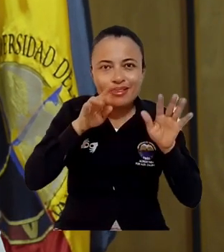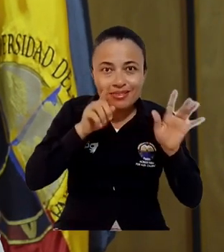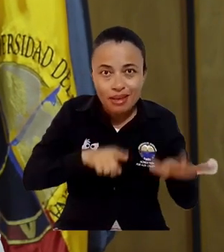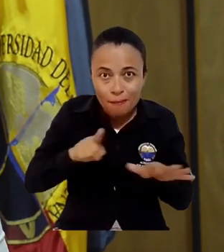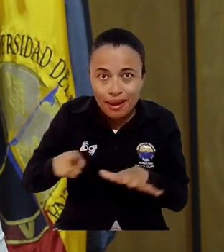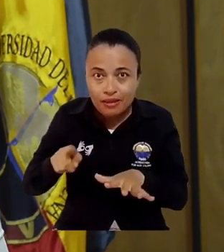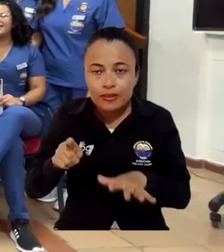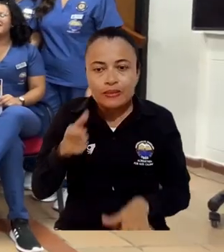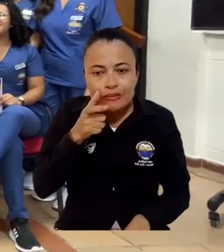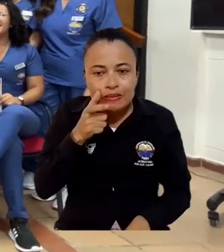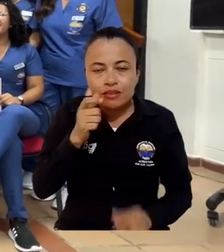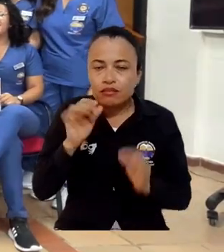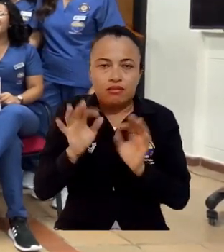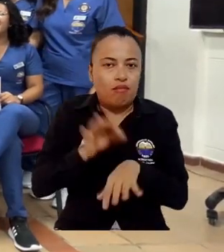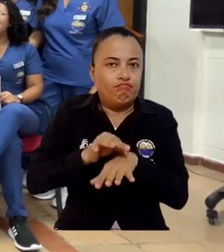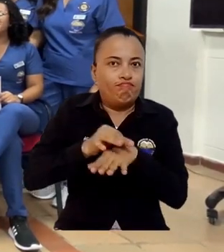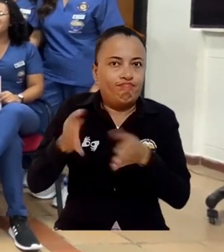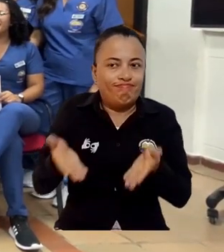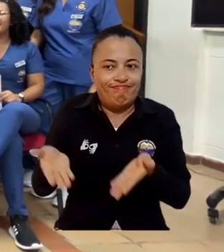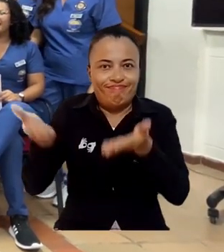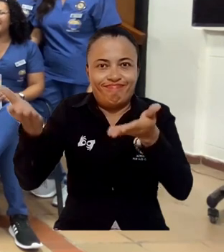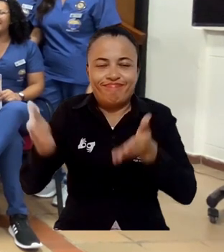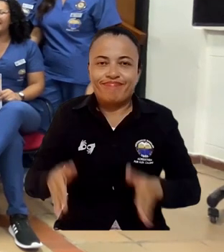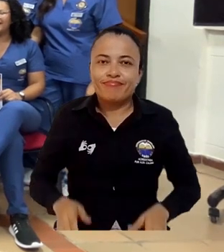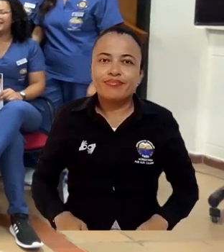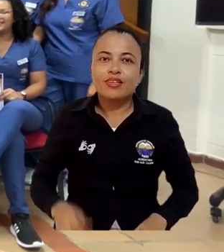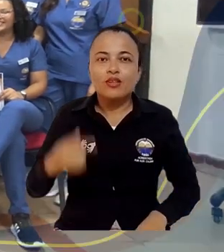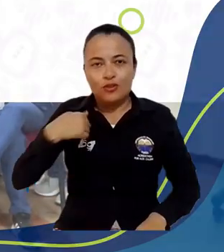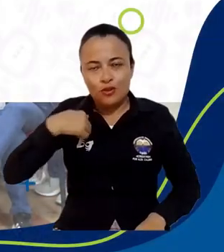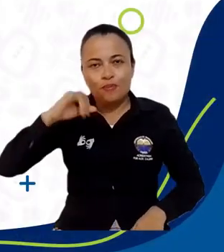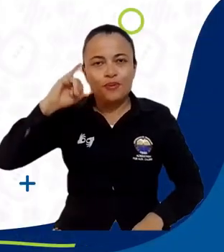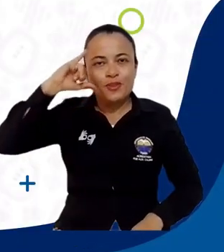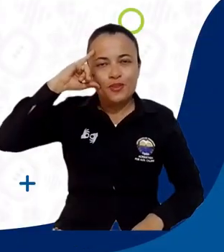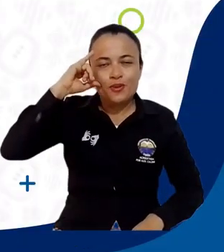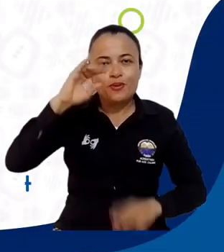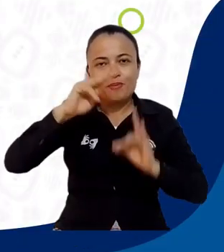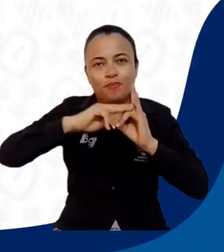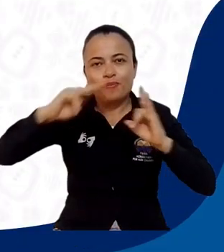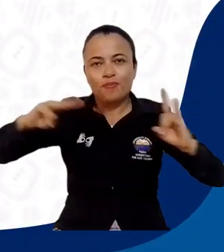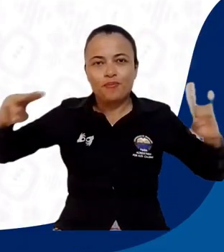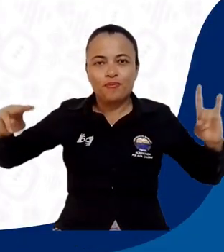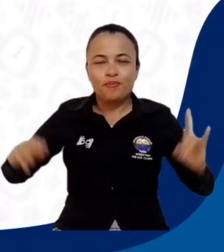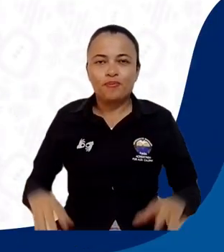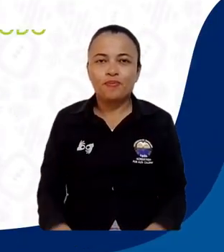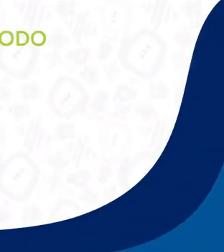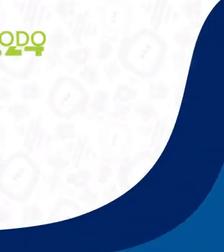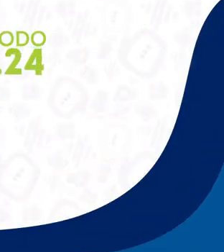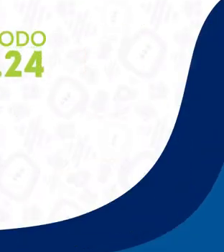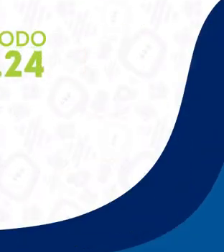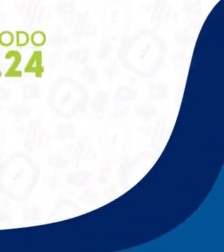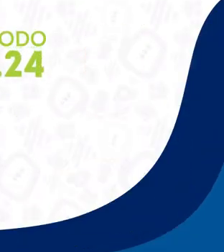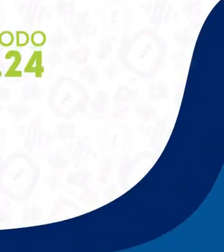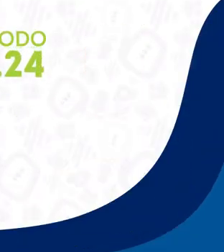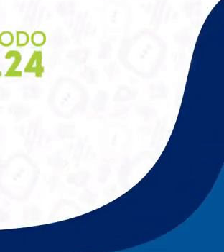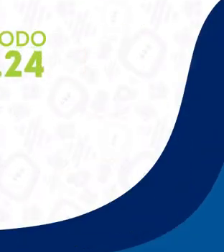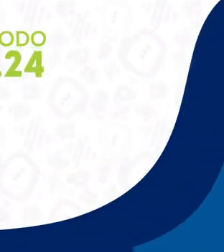hasta noveno semestre. Soy psicóloga mi Magdalena, aún más incluyente e innovadora.